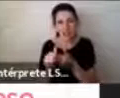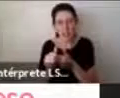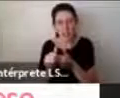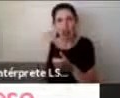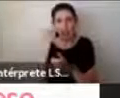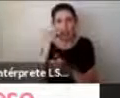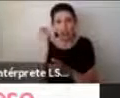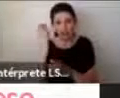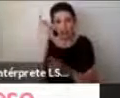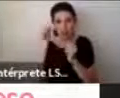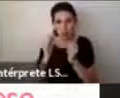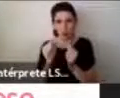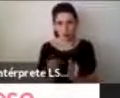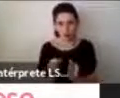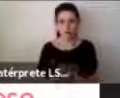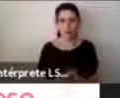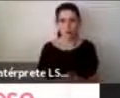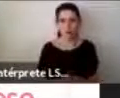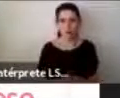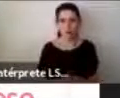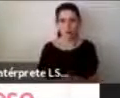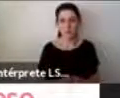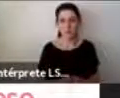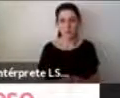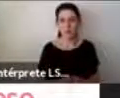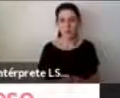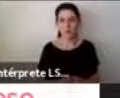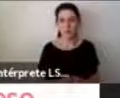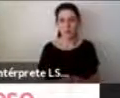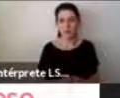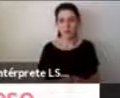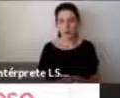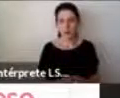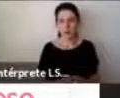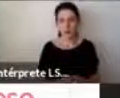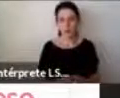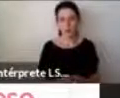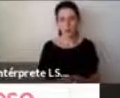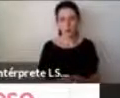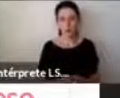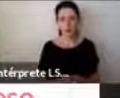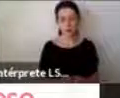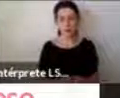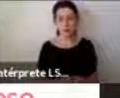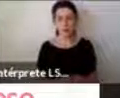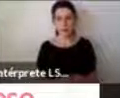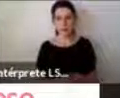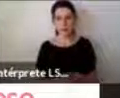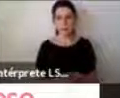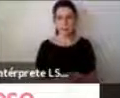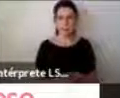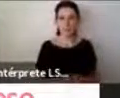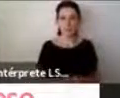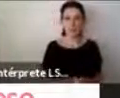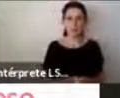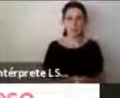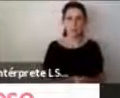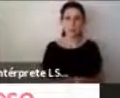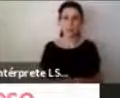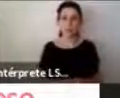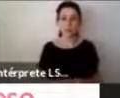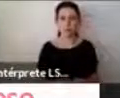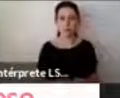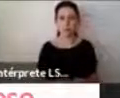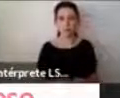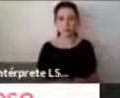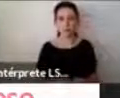Pensamos en esto porque tener una idea súper tradicional, tenemos en general una idea súper tradicional